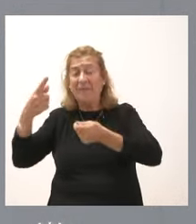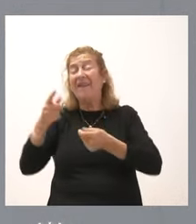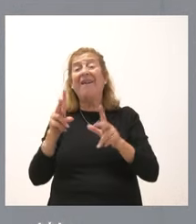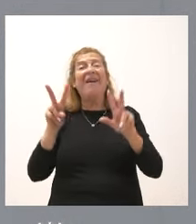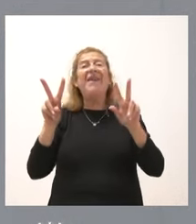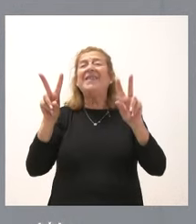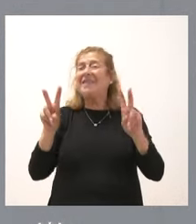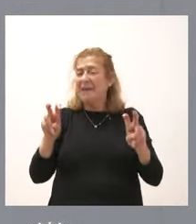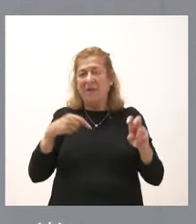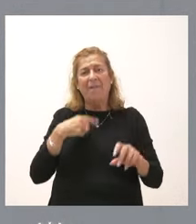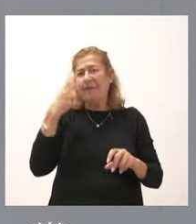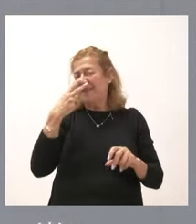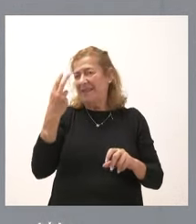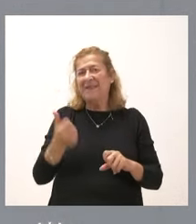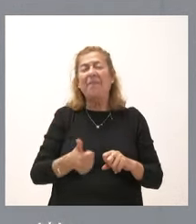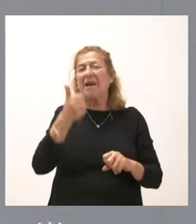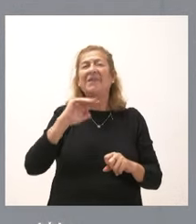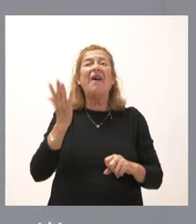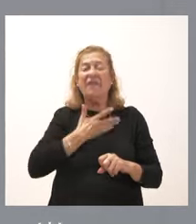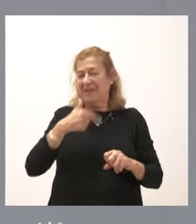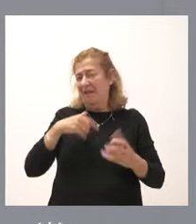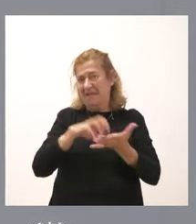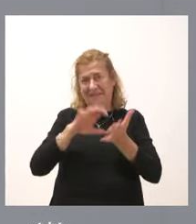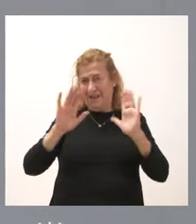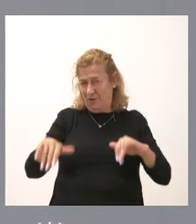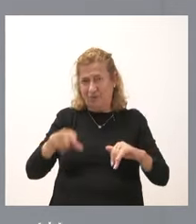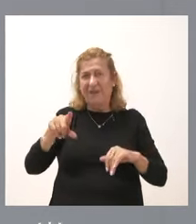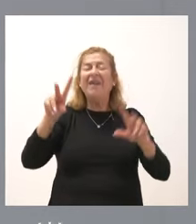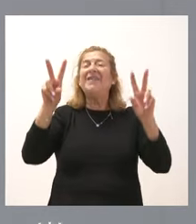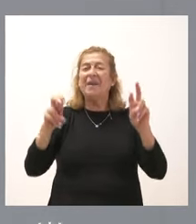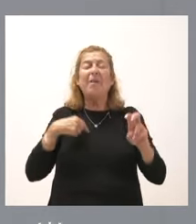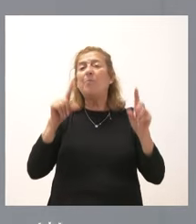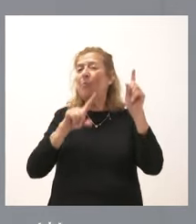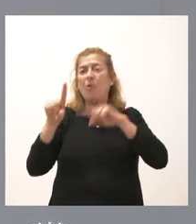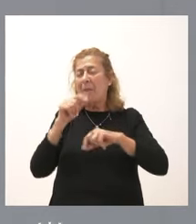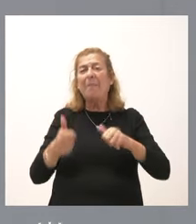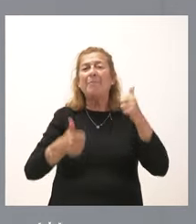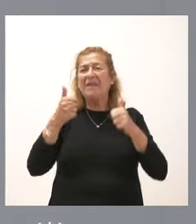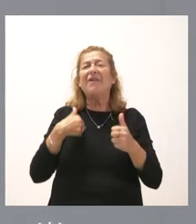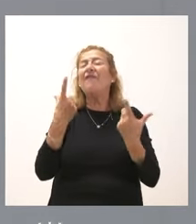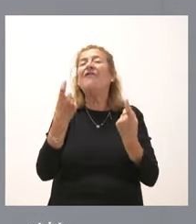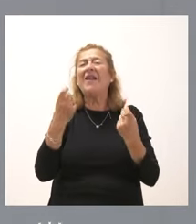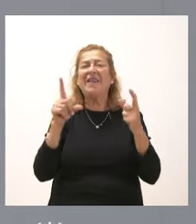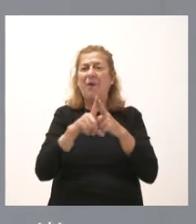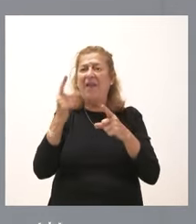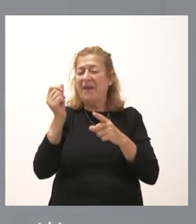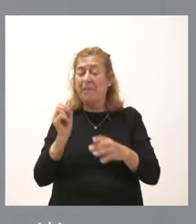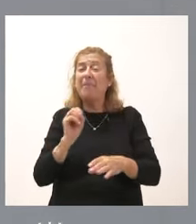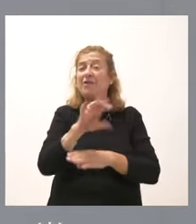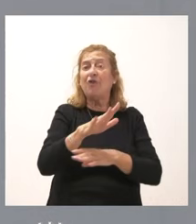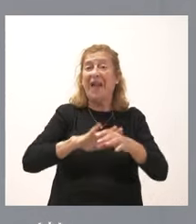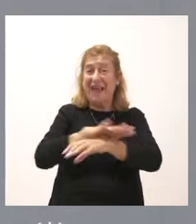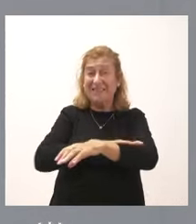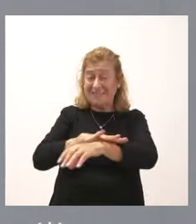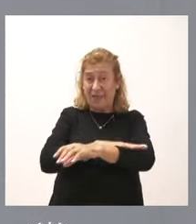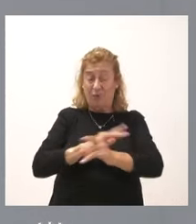a mí me interesa mucho más lo que nos afecta a Castilla y León y sobre este asunto me preocupa mucho más la falta de inversiones del Estado en